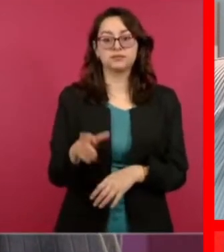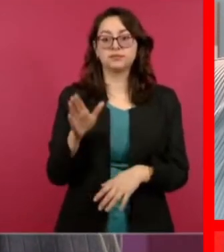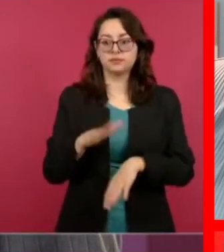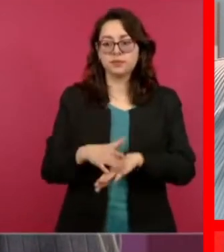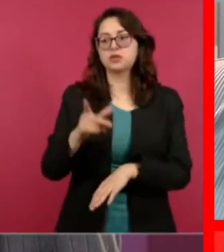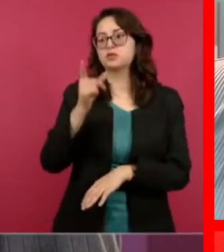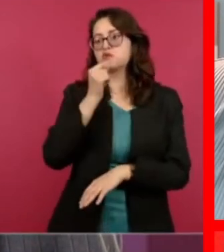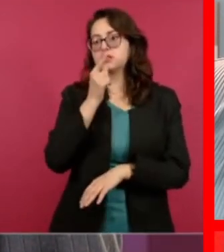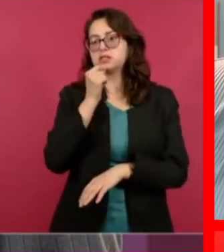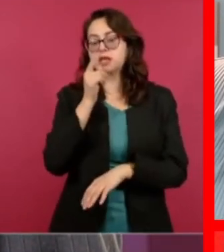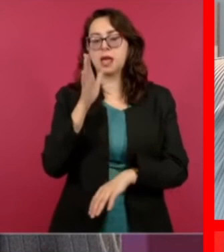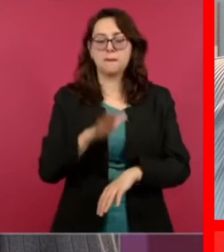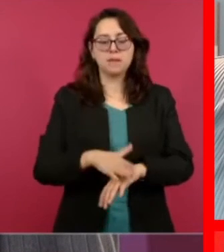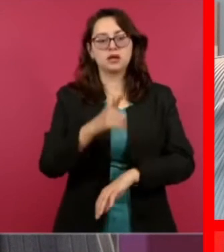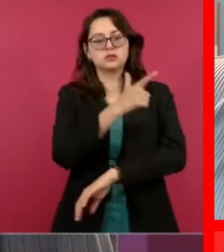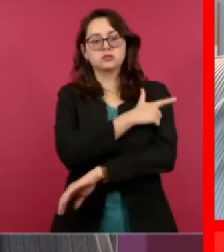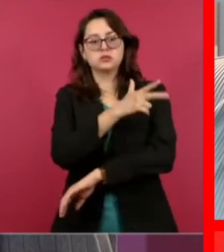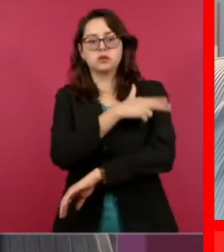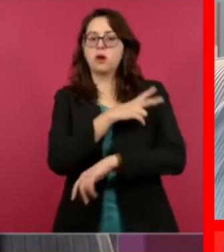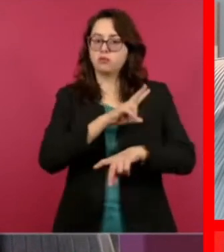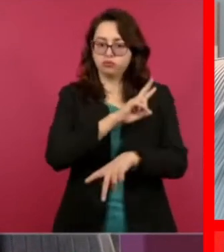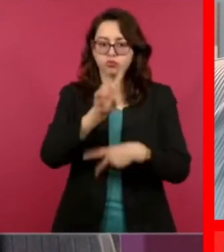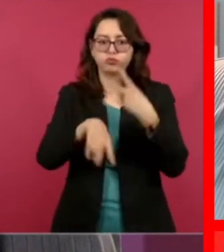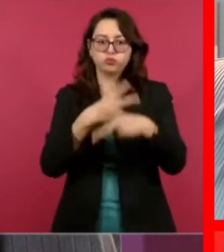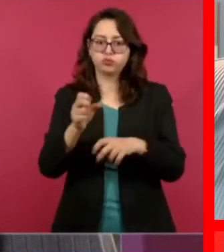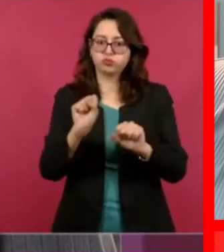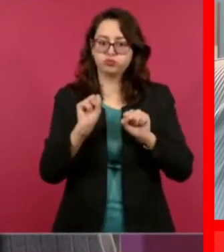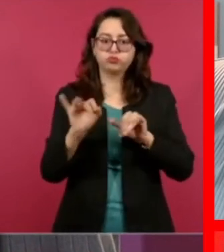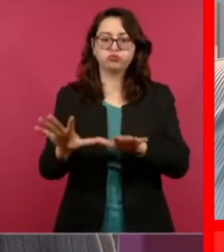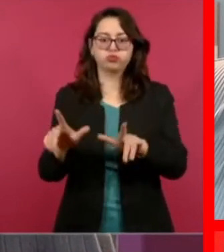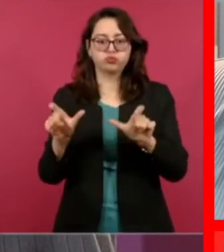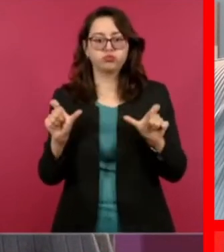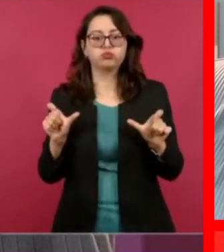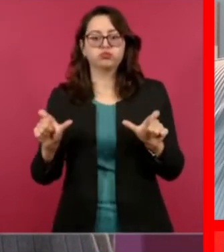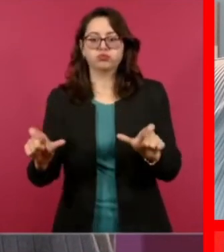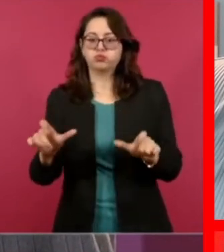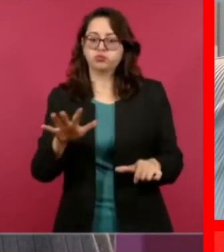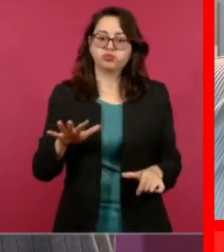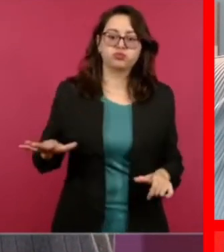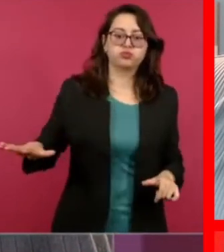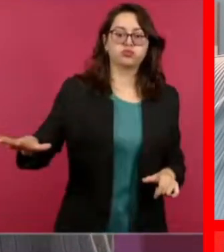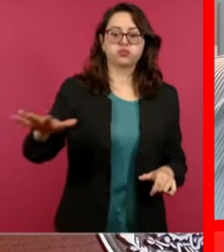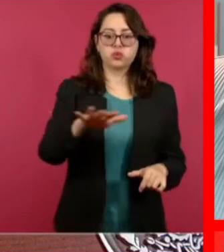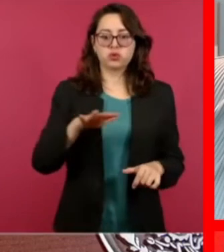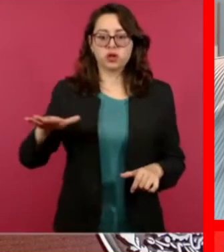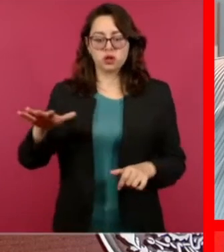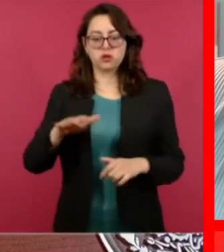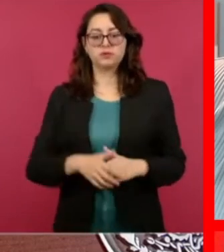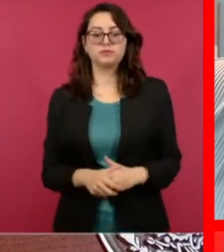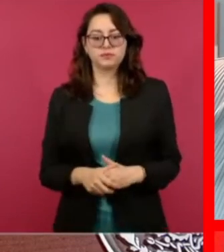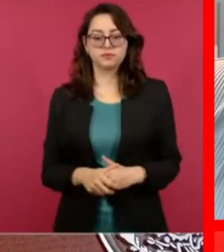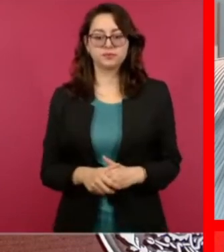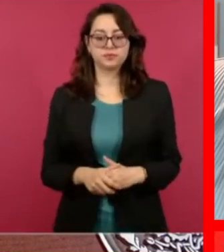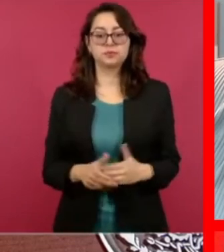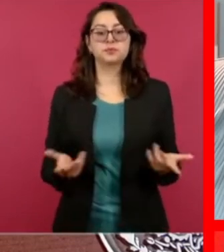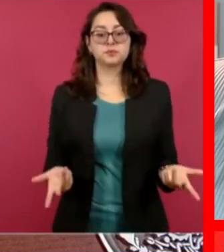presencia de la Guardia Nacional en toda esa región y que vamos